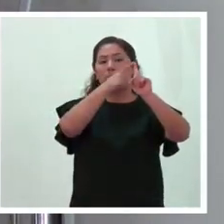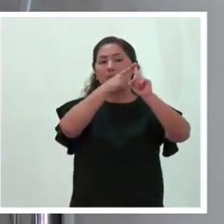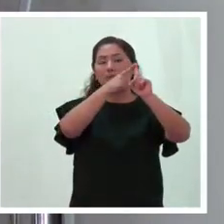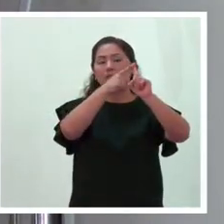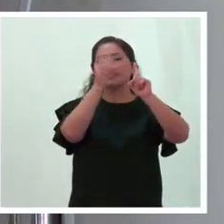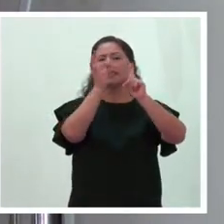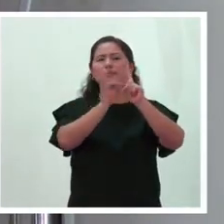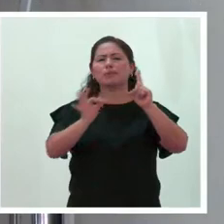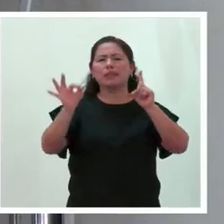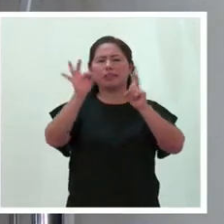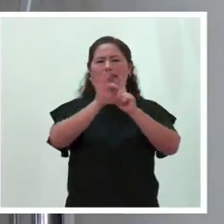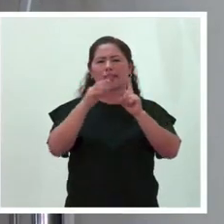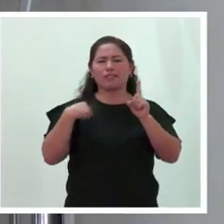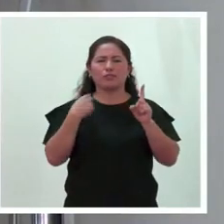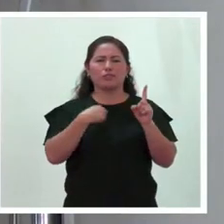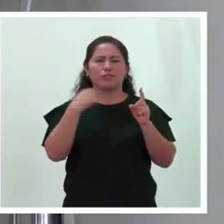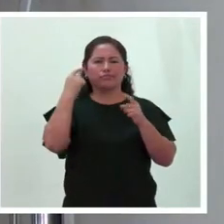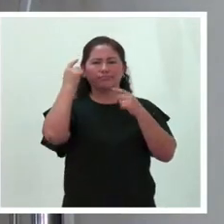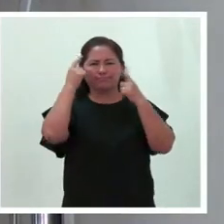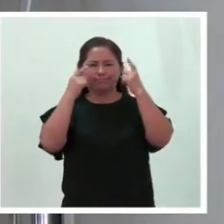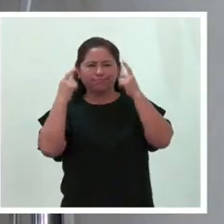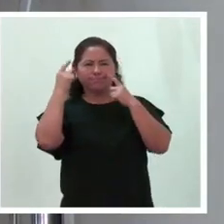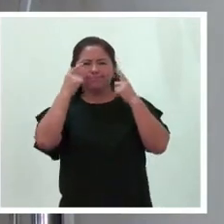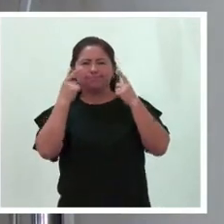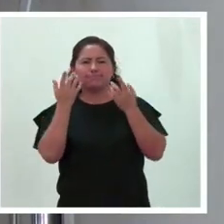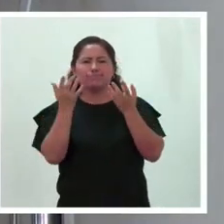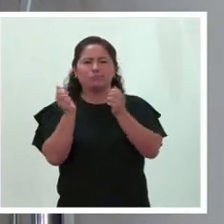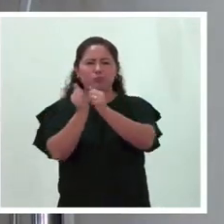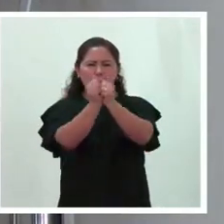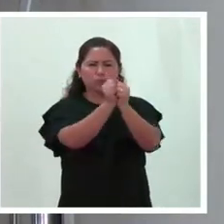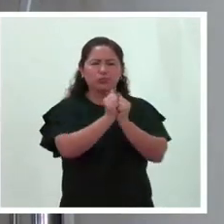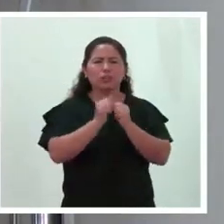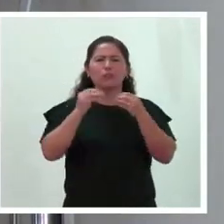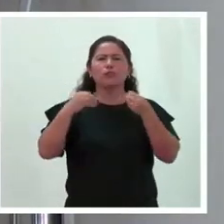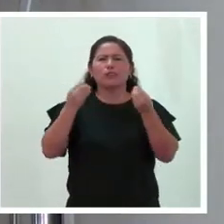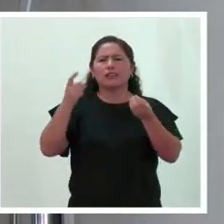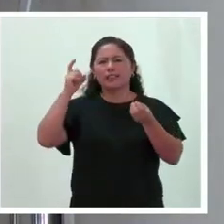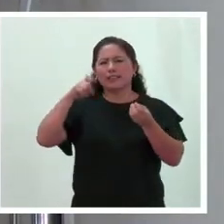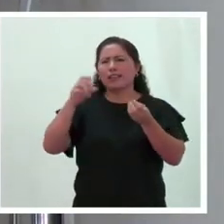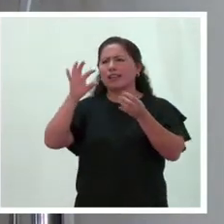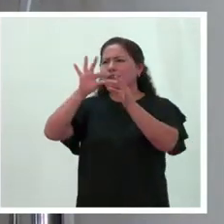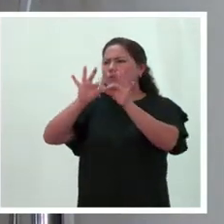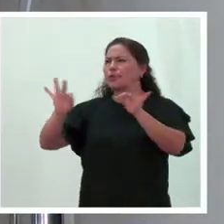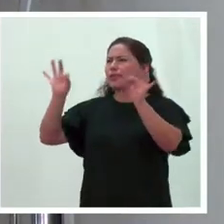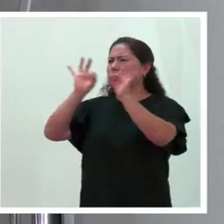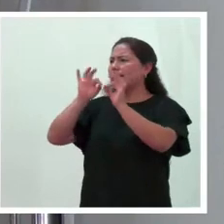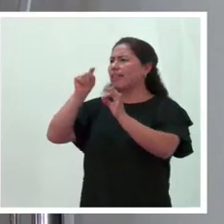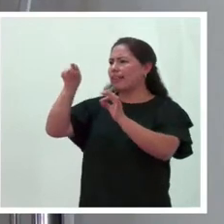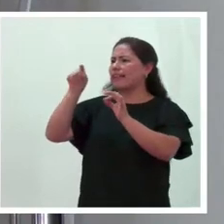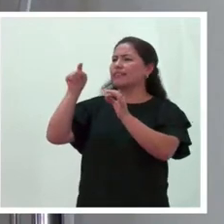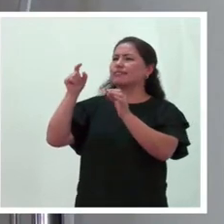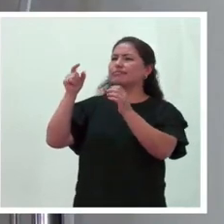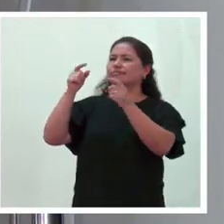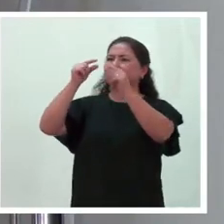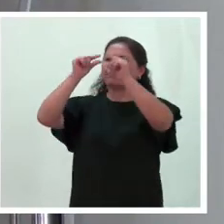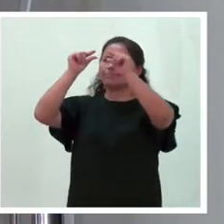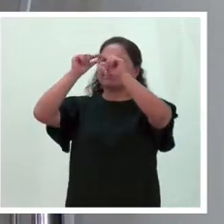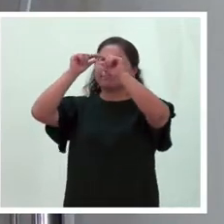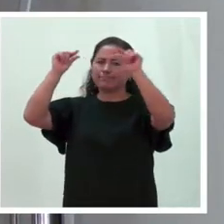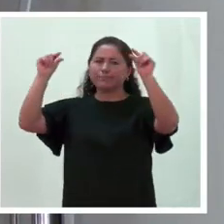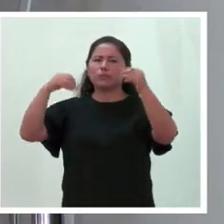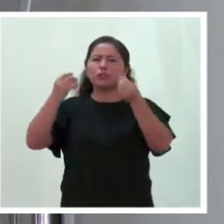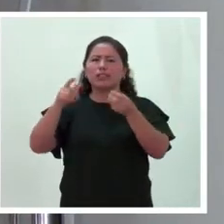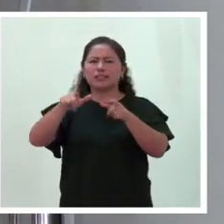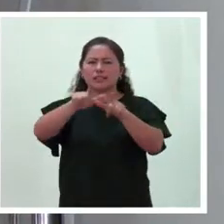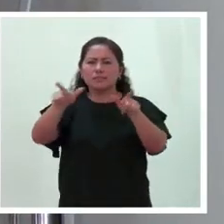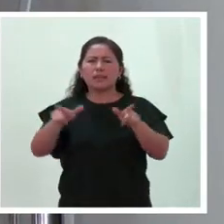importante que reflexionemos juntos por qué tenemos que abordar esta temática, por qué es que estos espacios son importantes, por qué